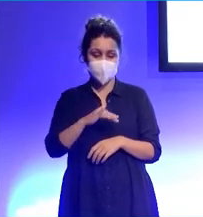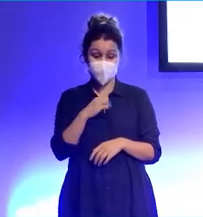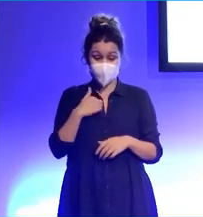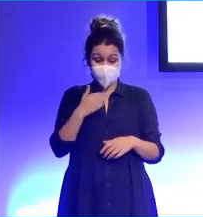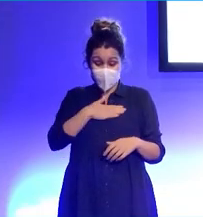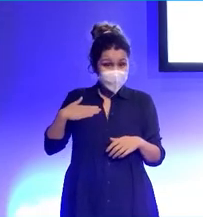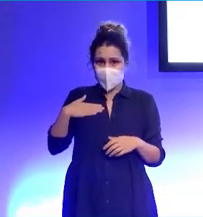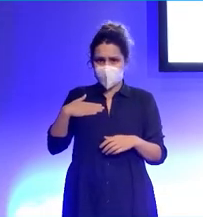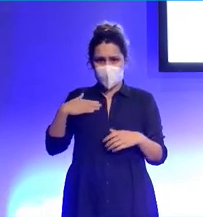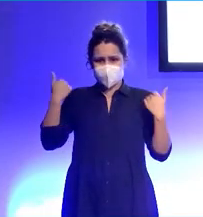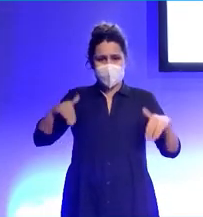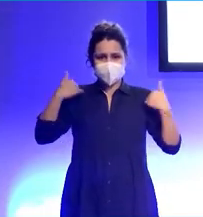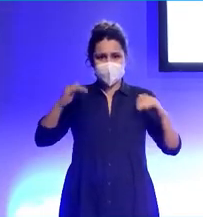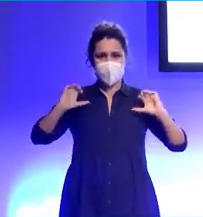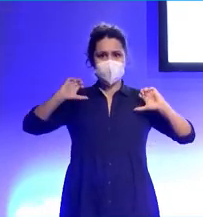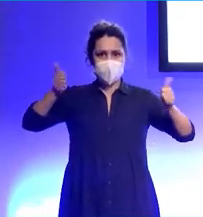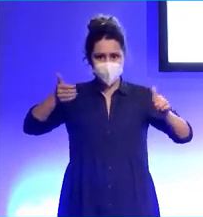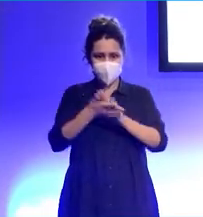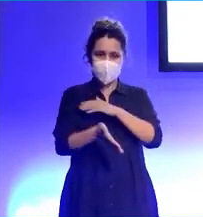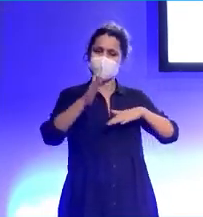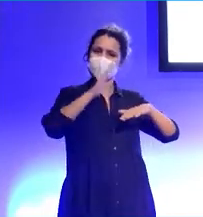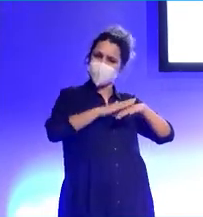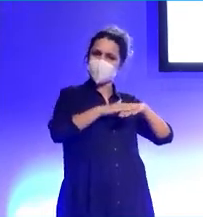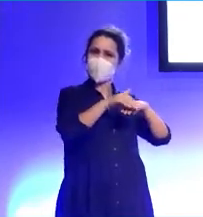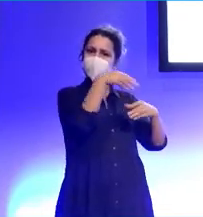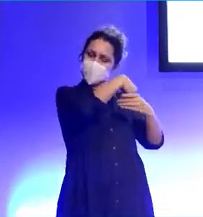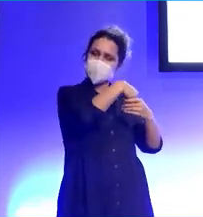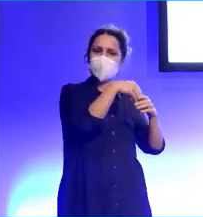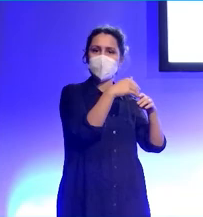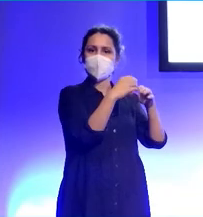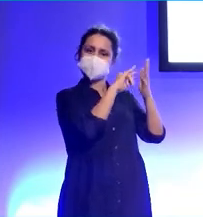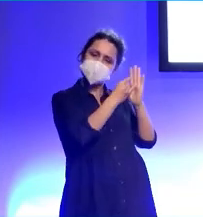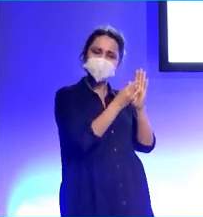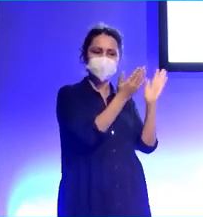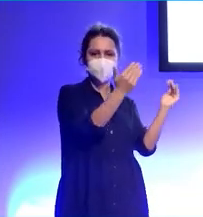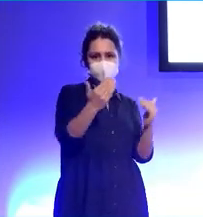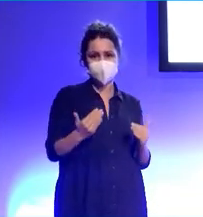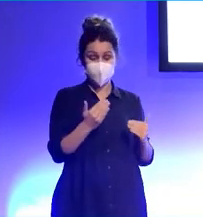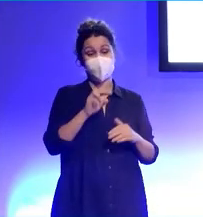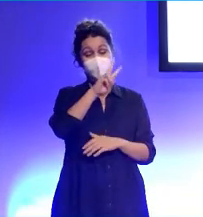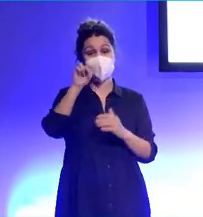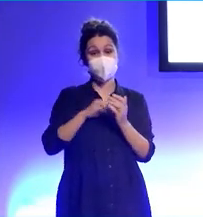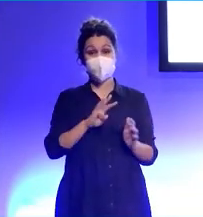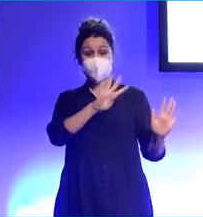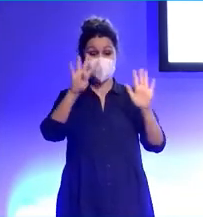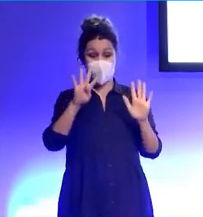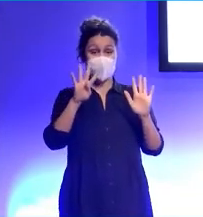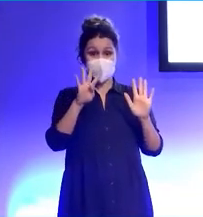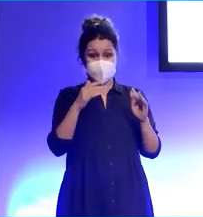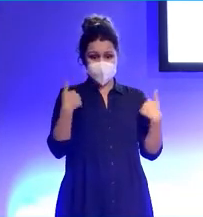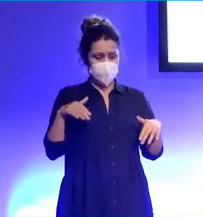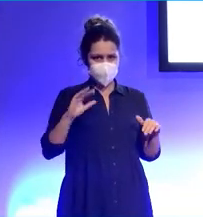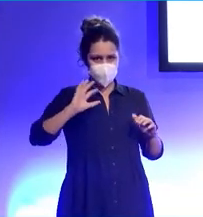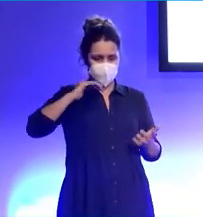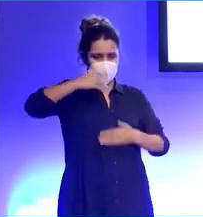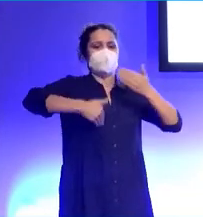de cualquier manera sin fijarme bien en unos mínimos. Porque en un podcast, ya no estamos en 2009, ya la persona que consume un podcast, hay tanta gente